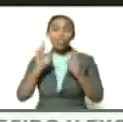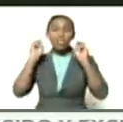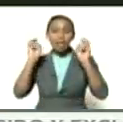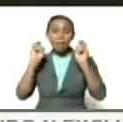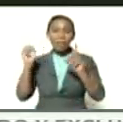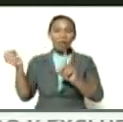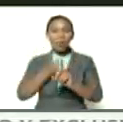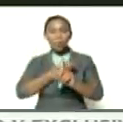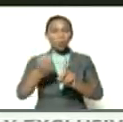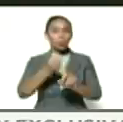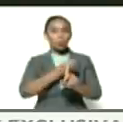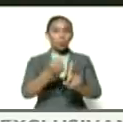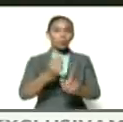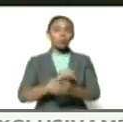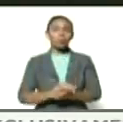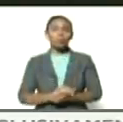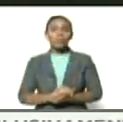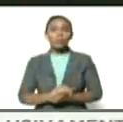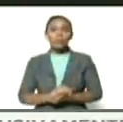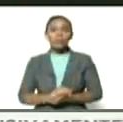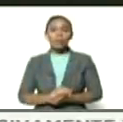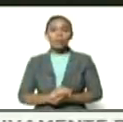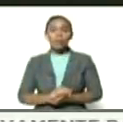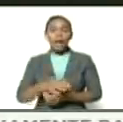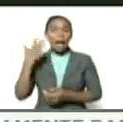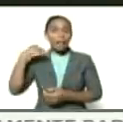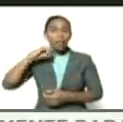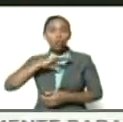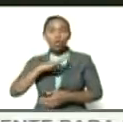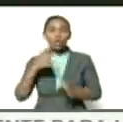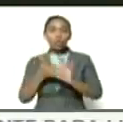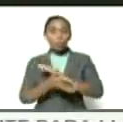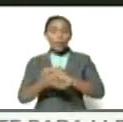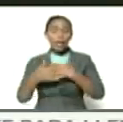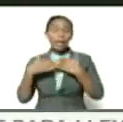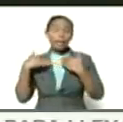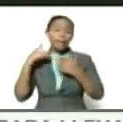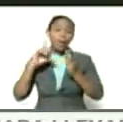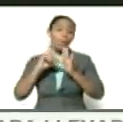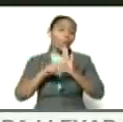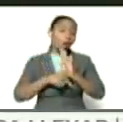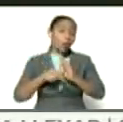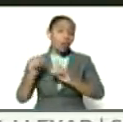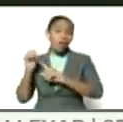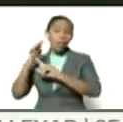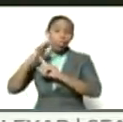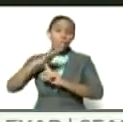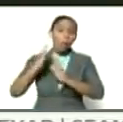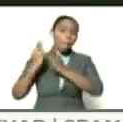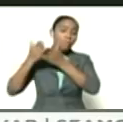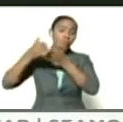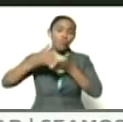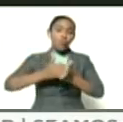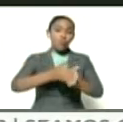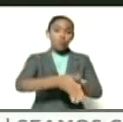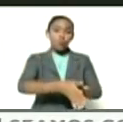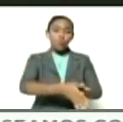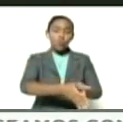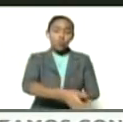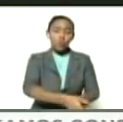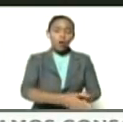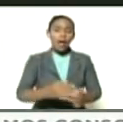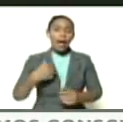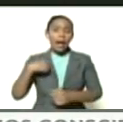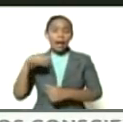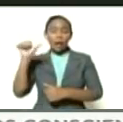las torturas de las vejaciones y luego del hundimiento de centenares de barcos y